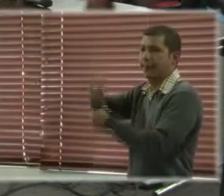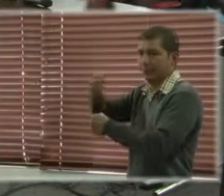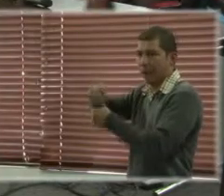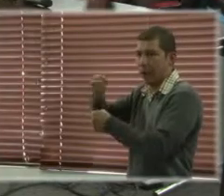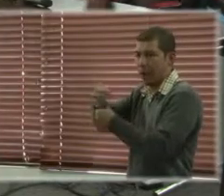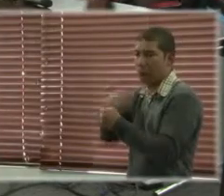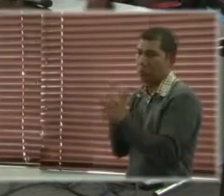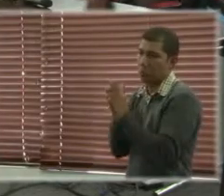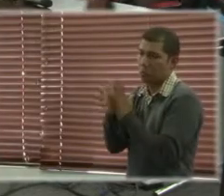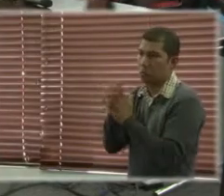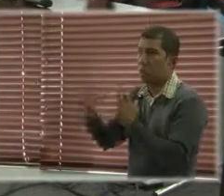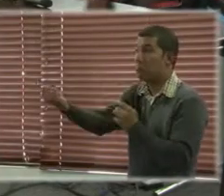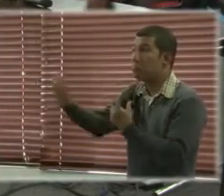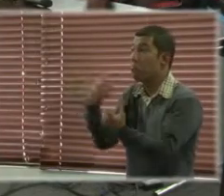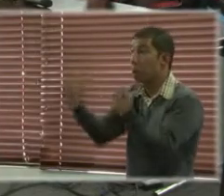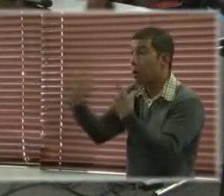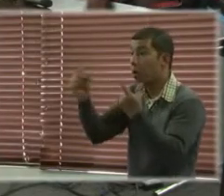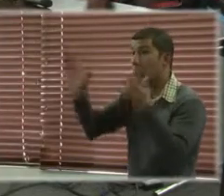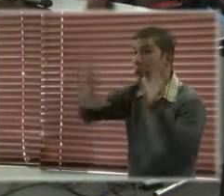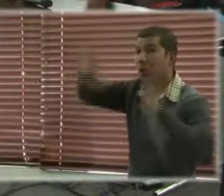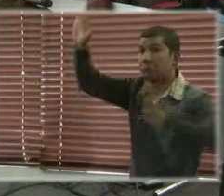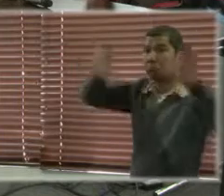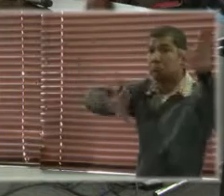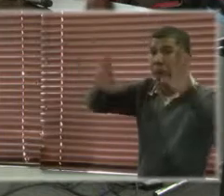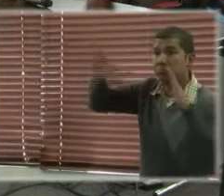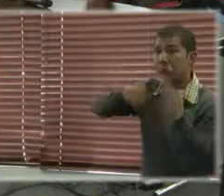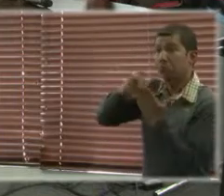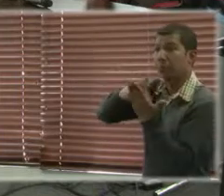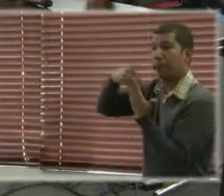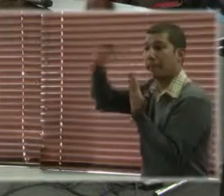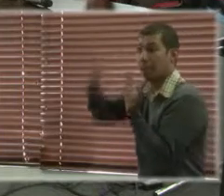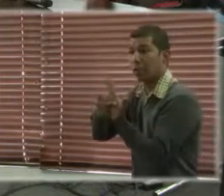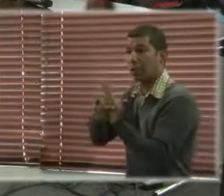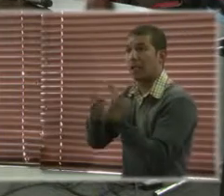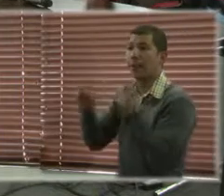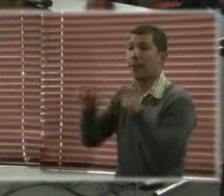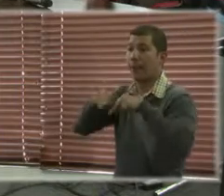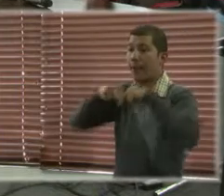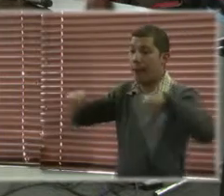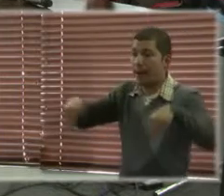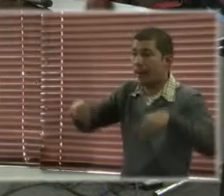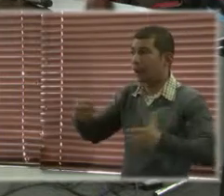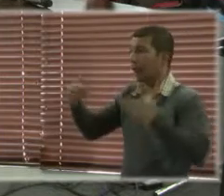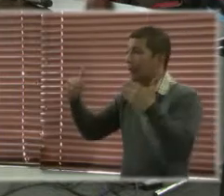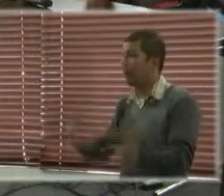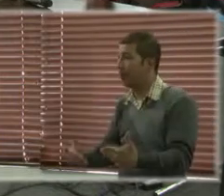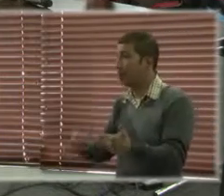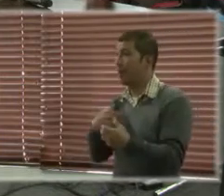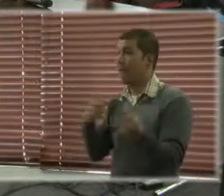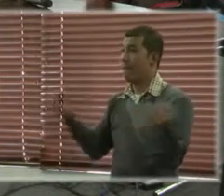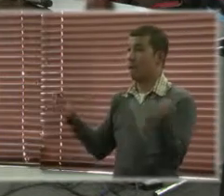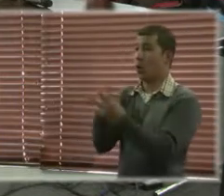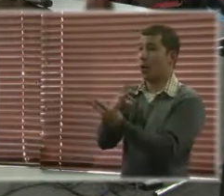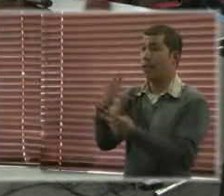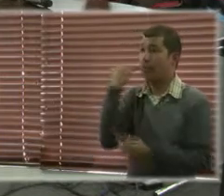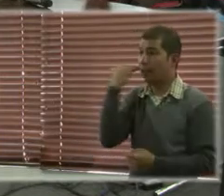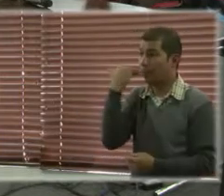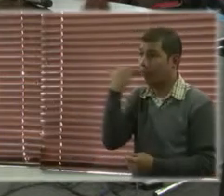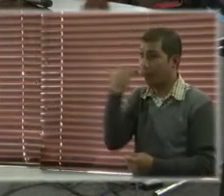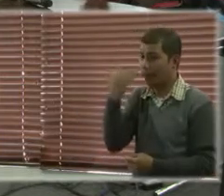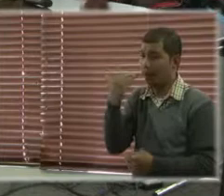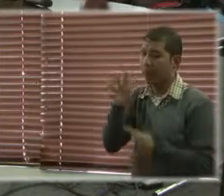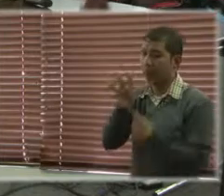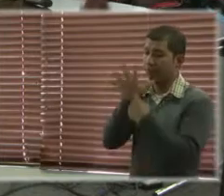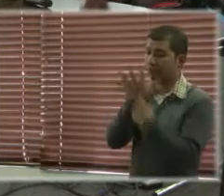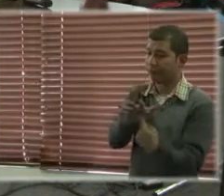para, no sé, cualquier duda que ustedes tengan sobre el proyecto de género y discapacidad y violencia en contra de mujeres y niñas con